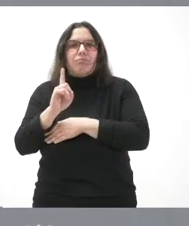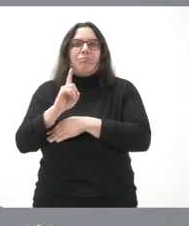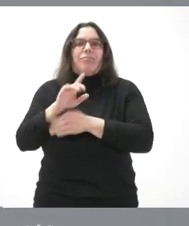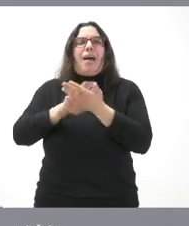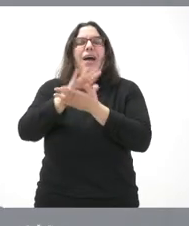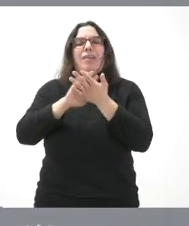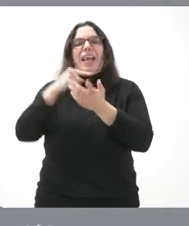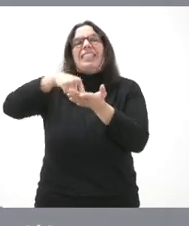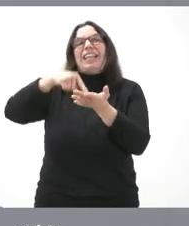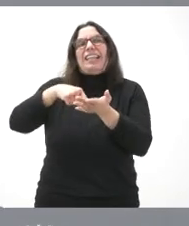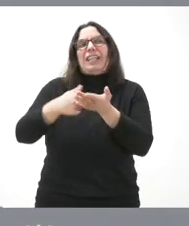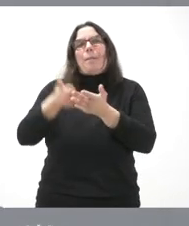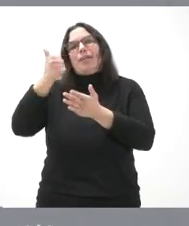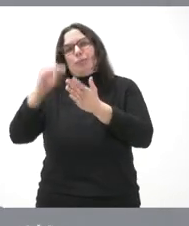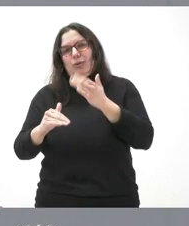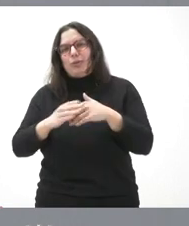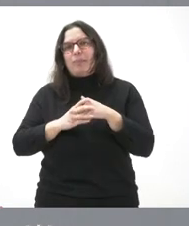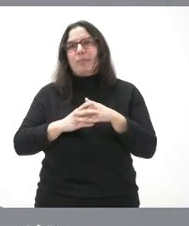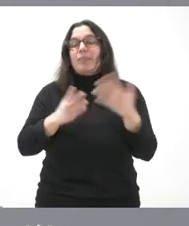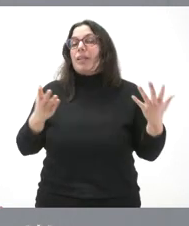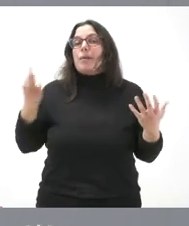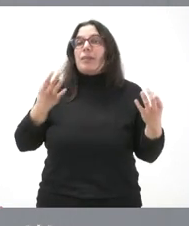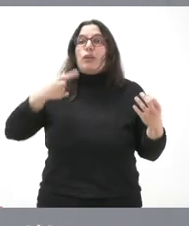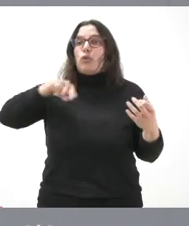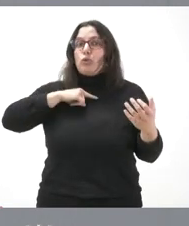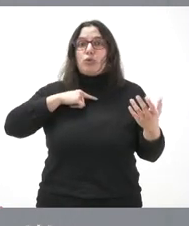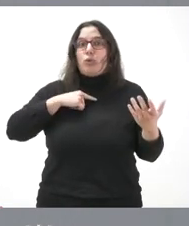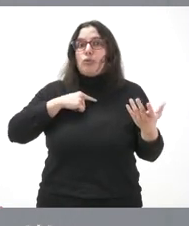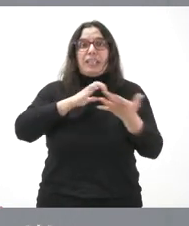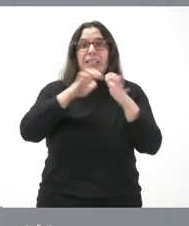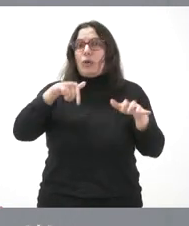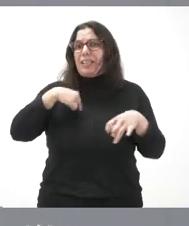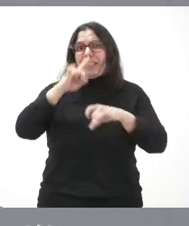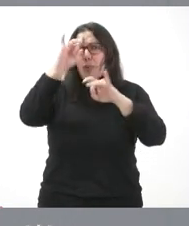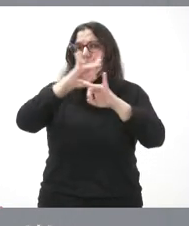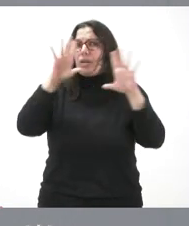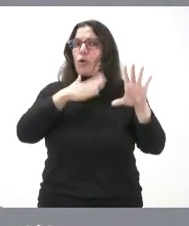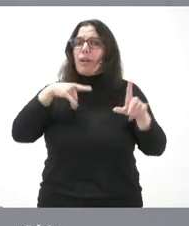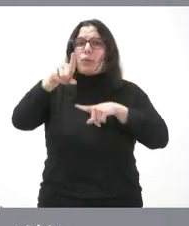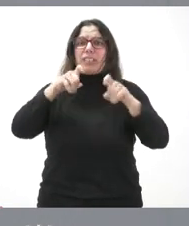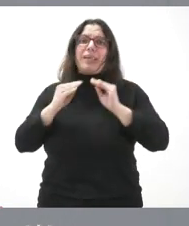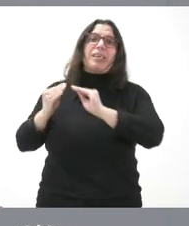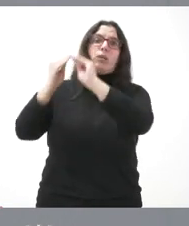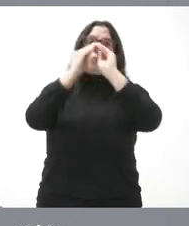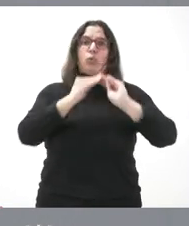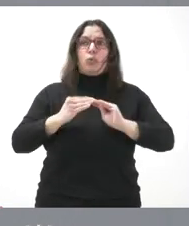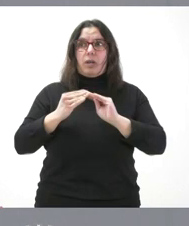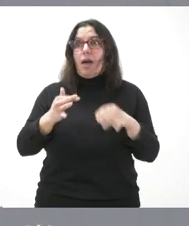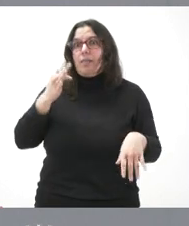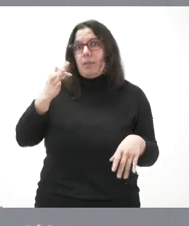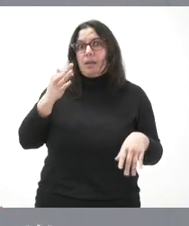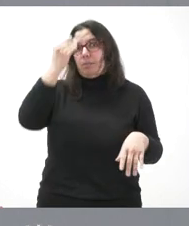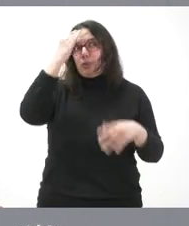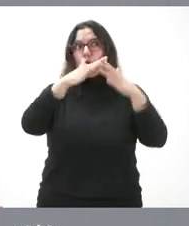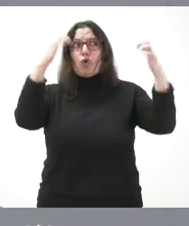¿sabe qué pasa aquí? Que nosotros en Castilla y estábamos muy de acuerdo en pedir una BAU única. Yo creo que, además, era de forma unánime en las Cortes de